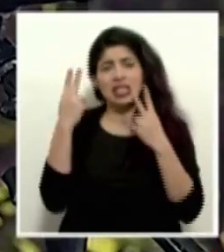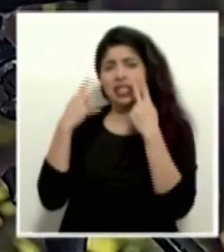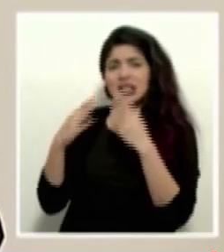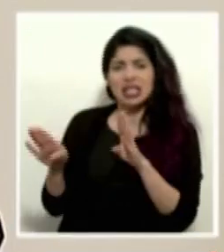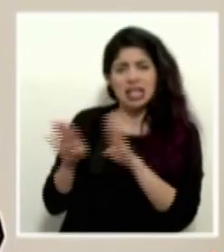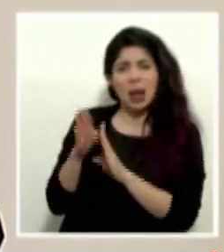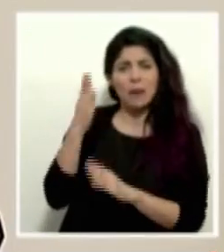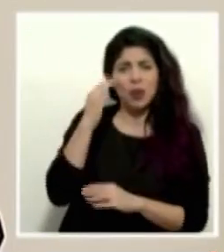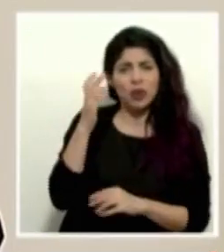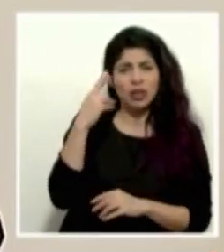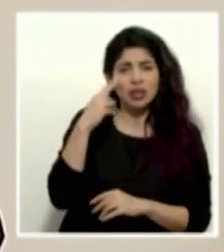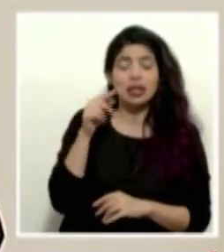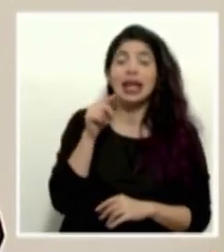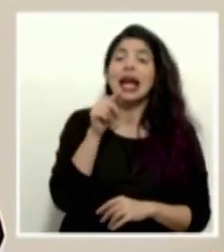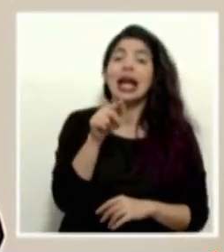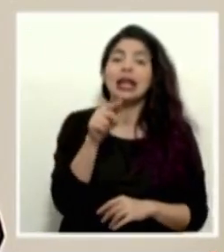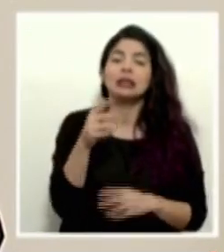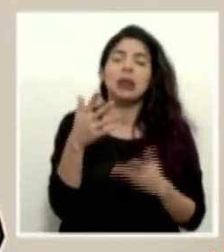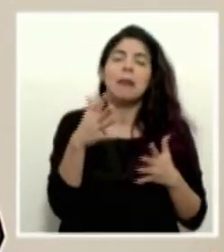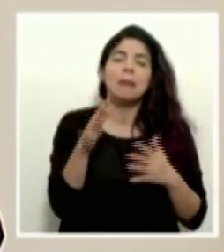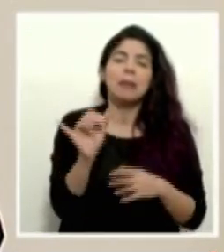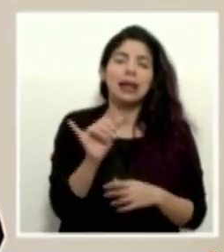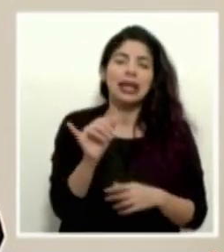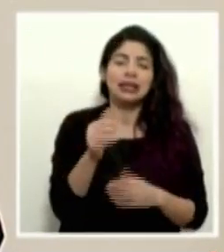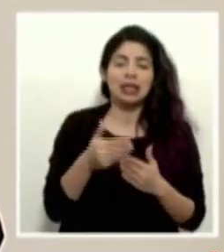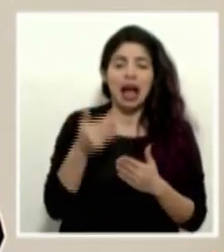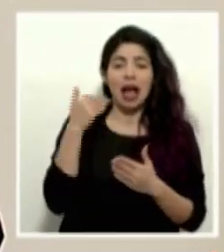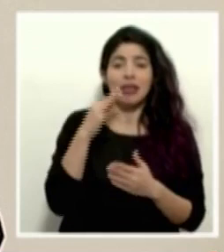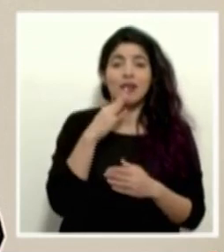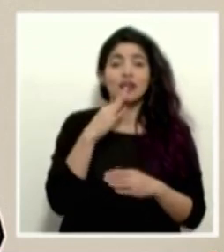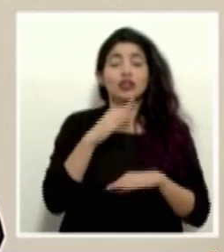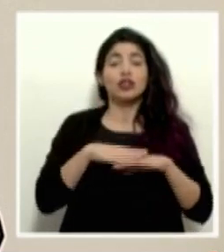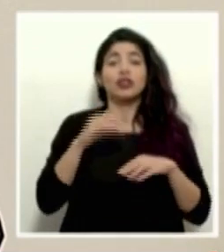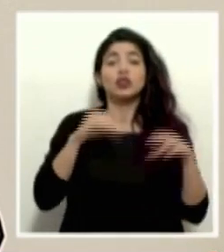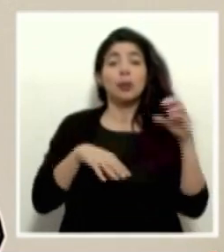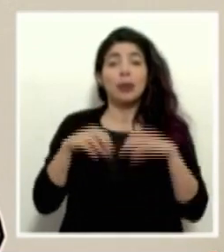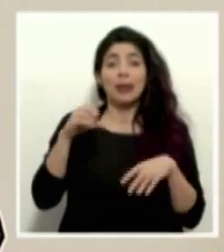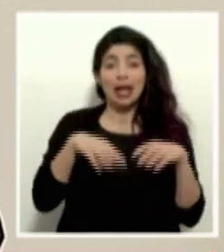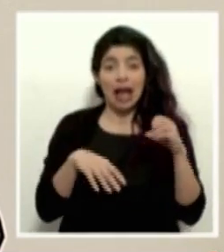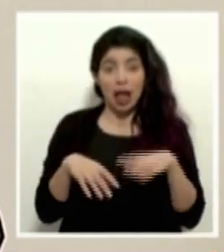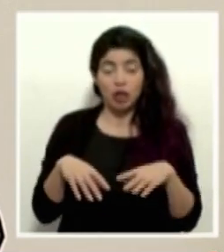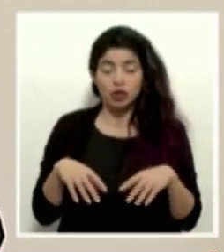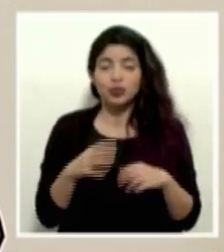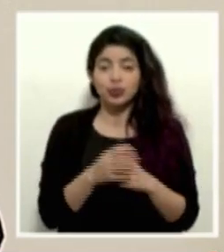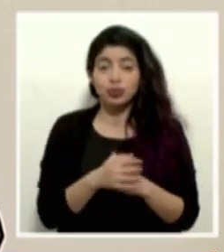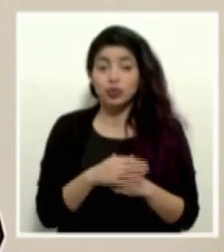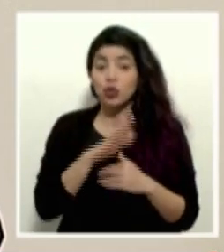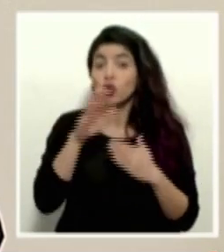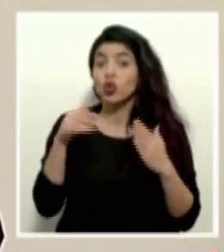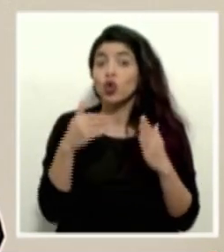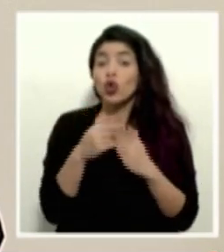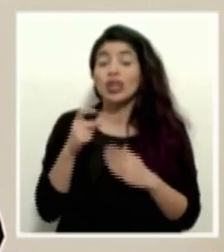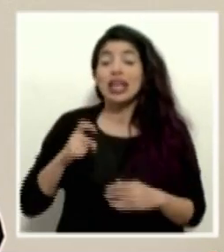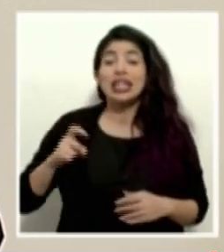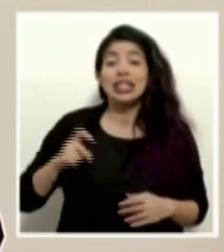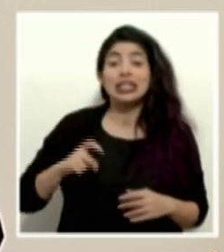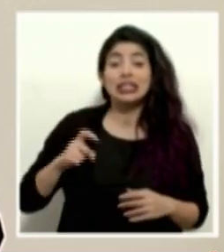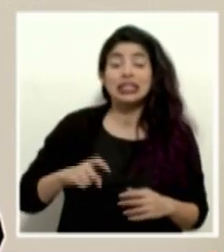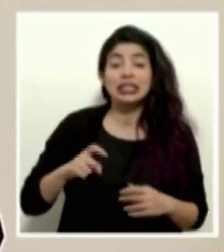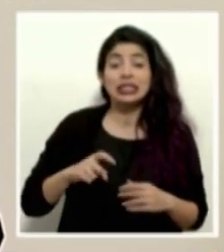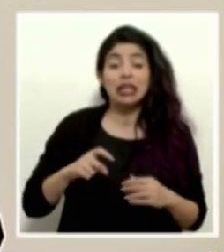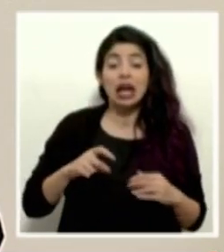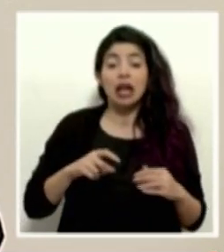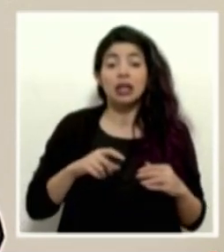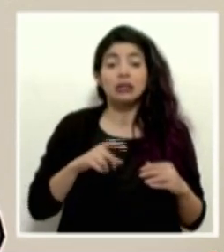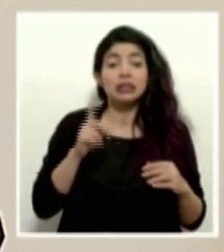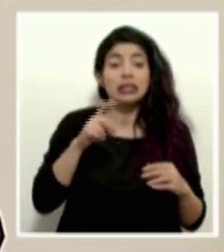Eso es básicamente por criterios parecidos un poco a lo que estamos hablando con los supermercados. Dentro de todas las posibles necesidades que se pueden